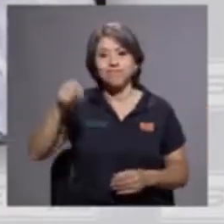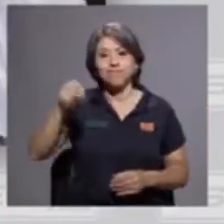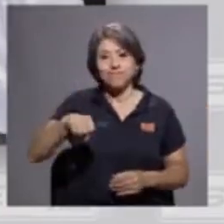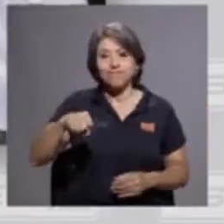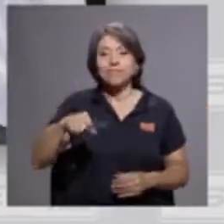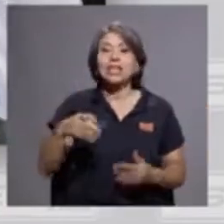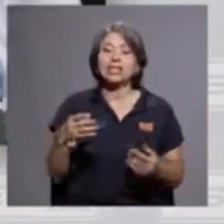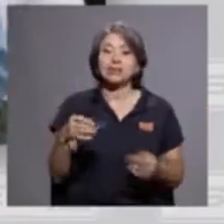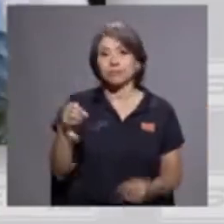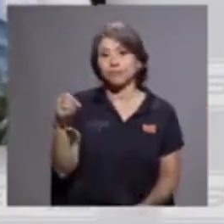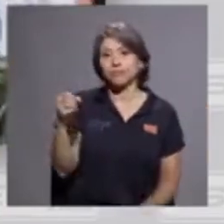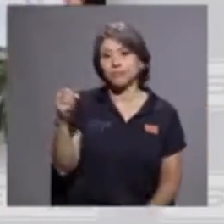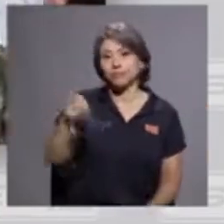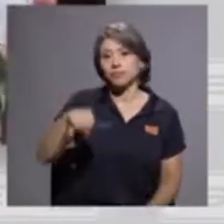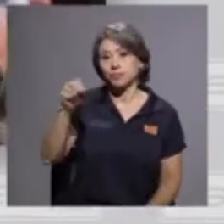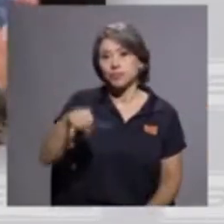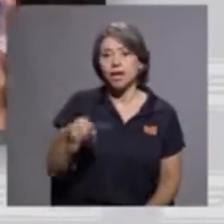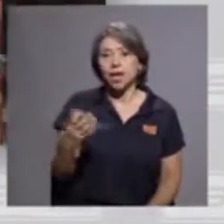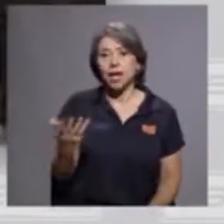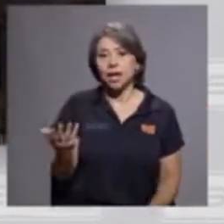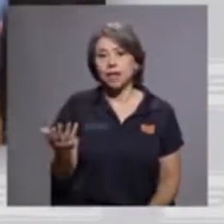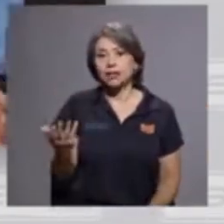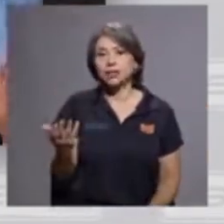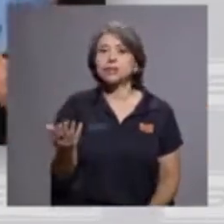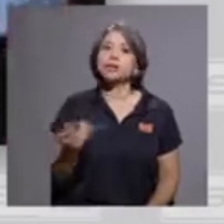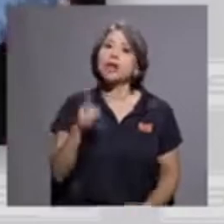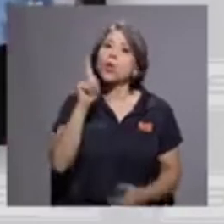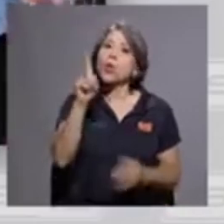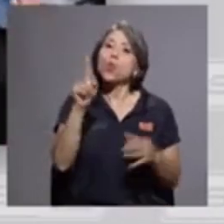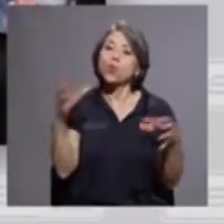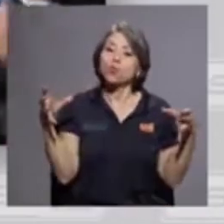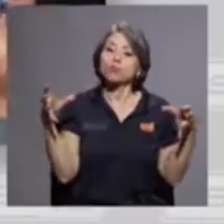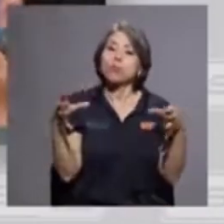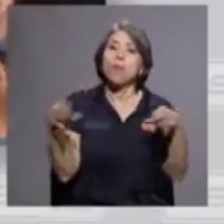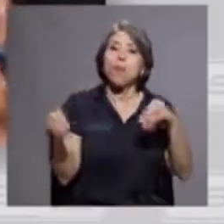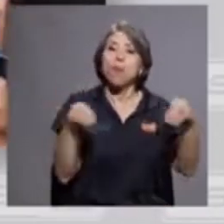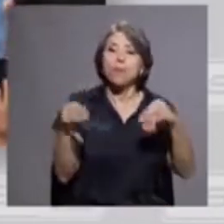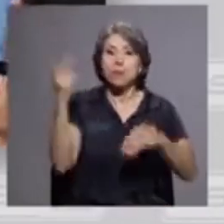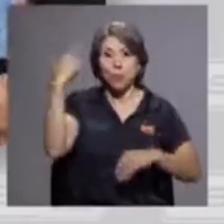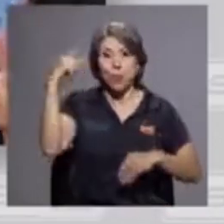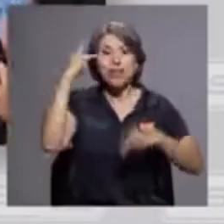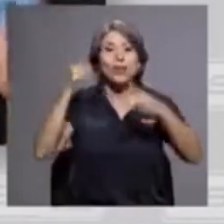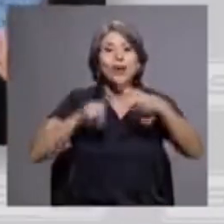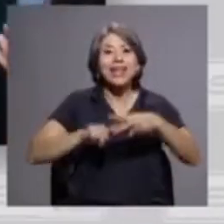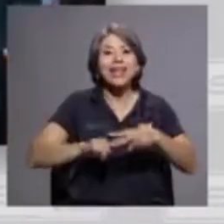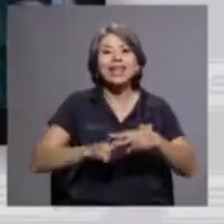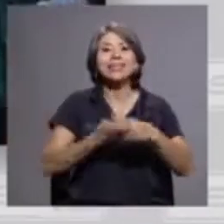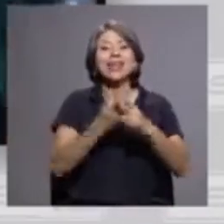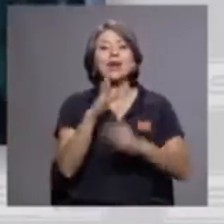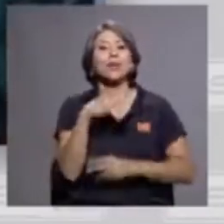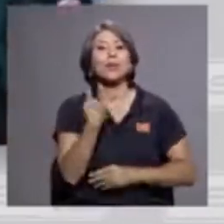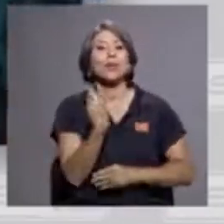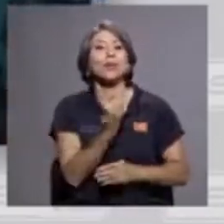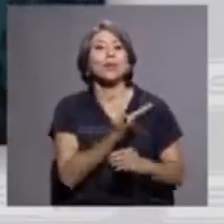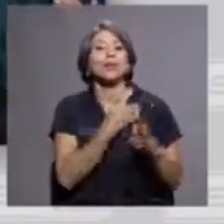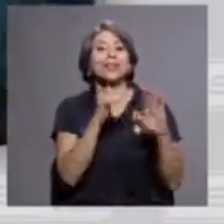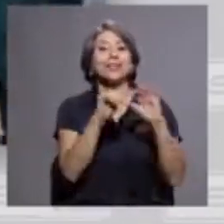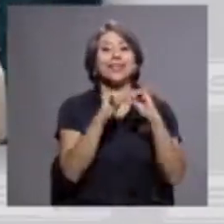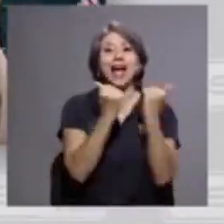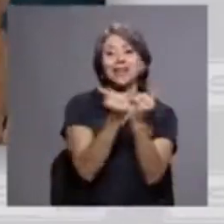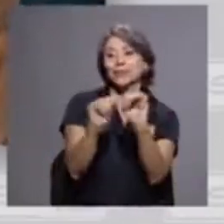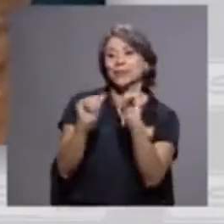un rato, pues sí, es un movimiento político que iniciaron nuestras asociaciones